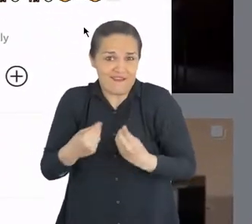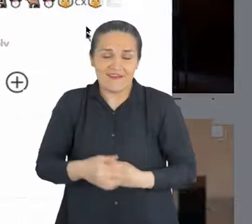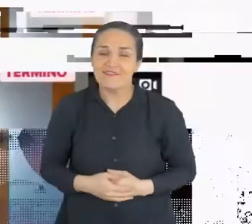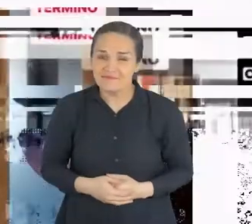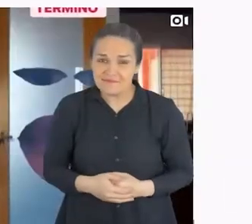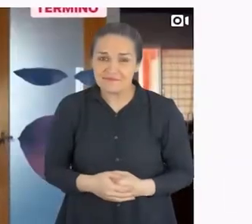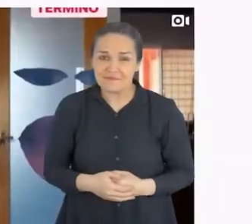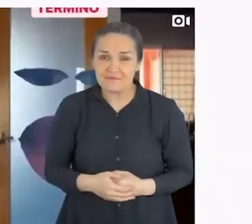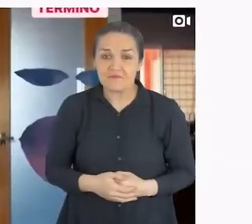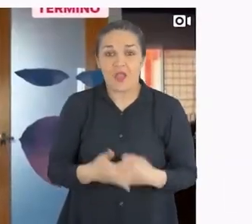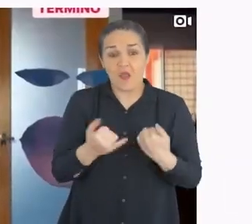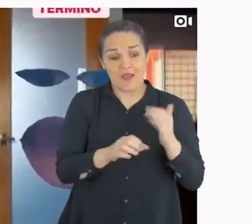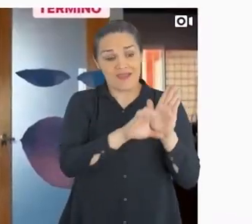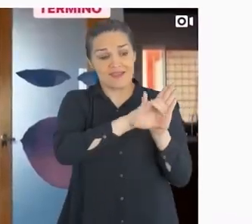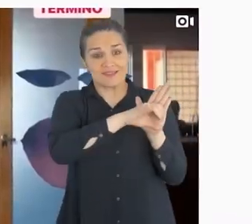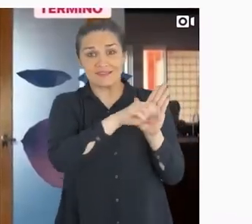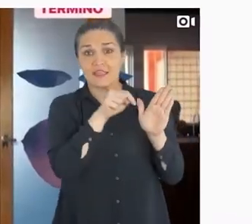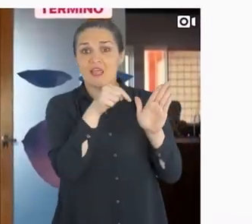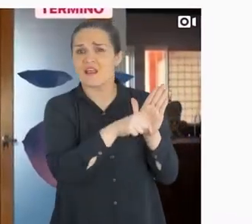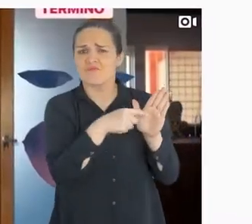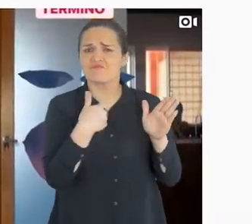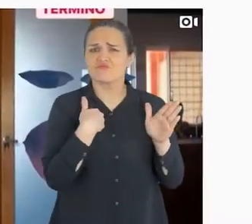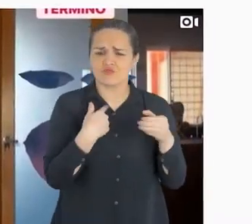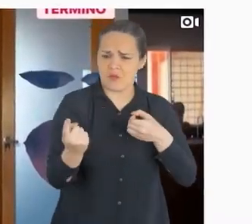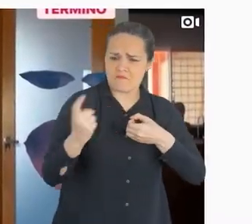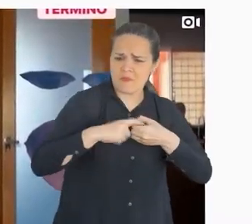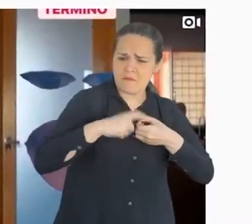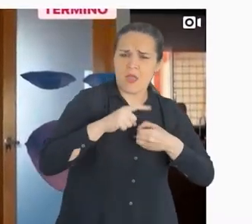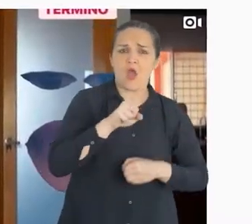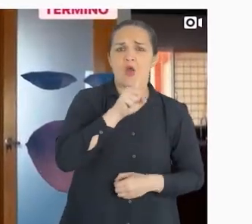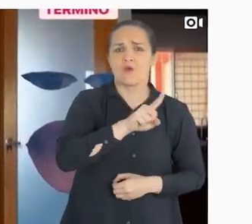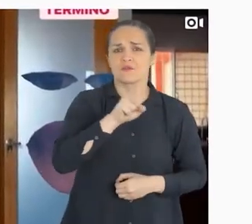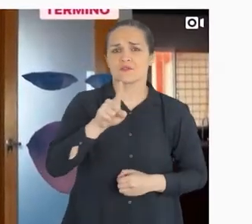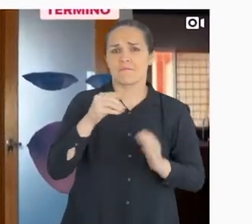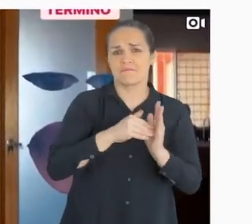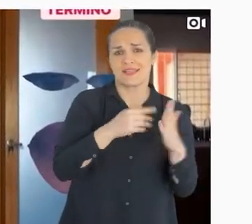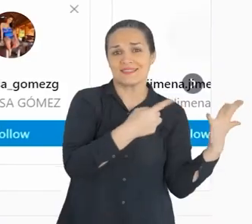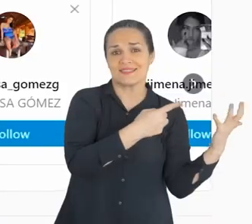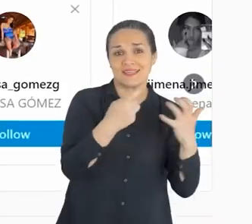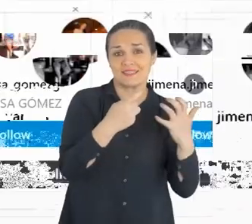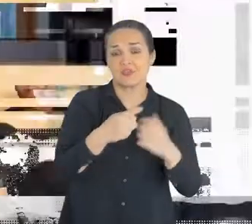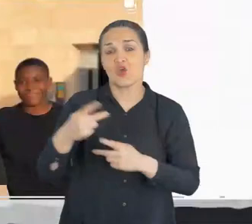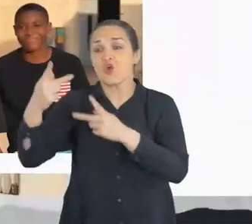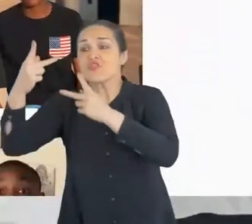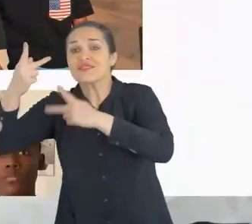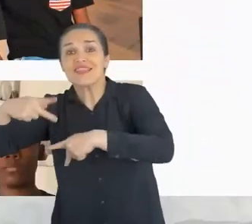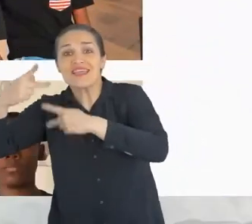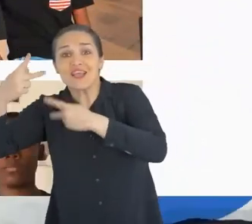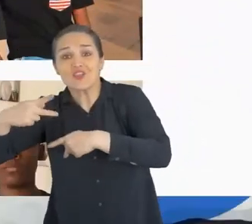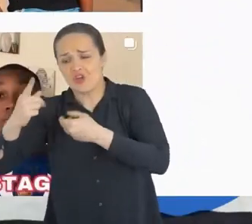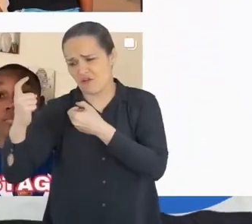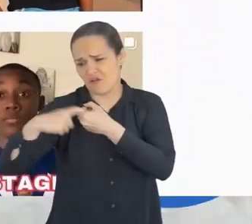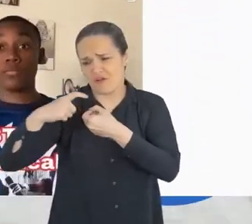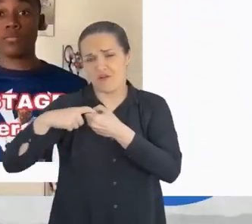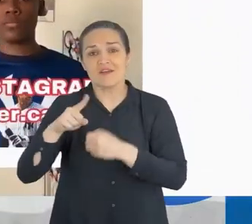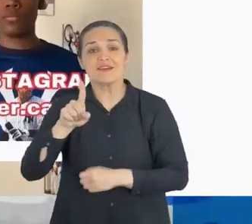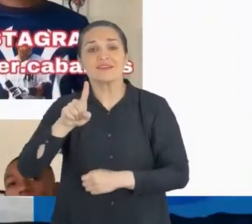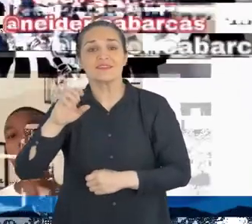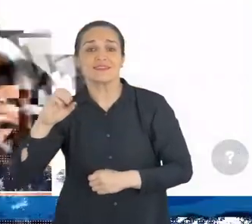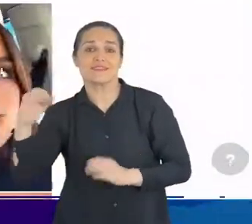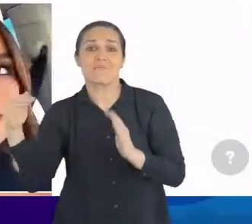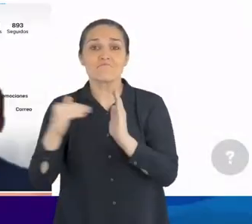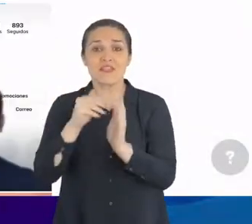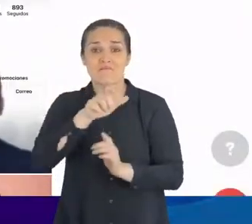Actualmente en Instagram tengo 11.600 seguidores y en TikTok tengo 100.000